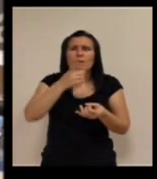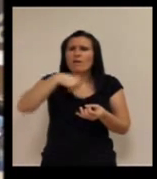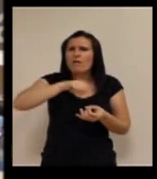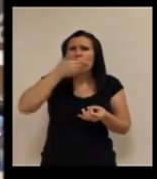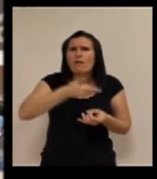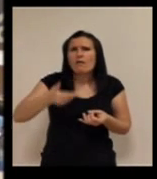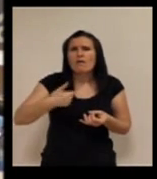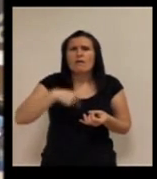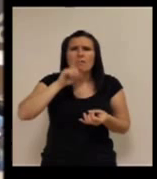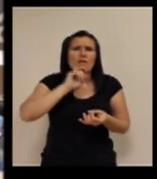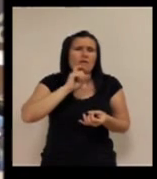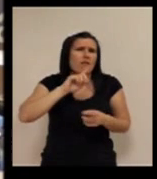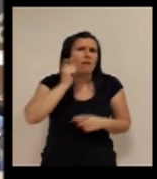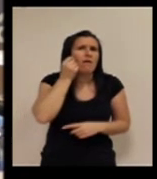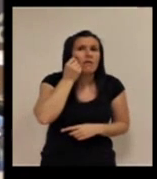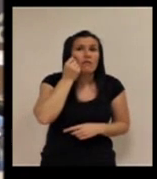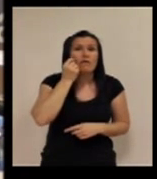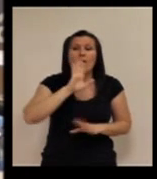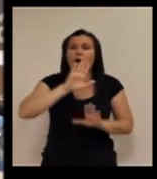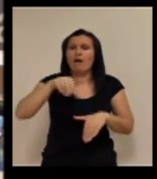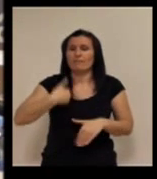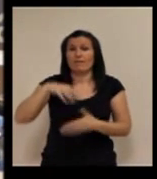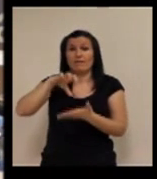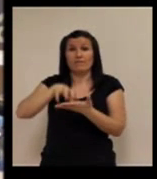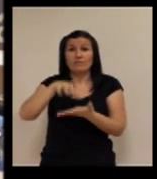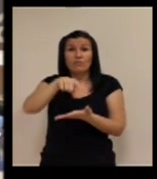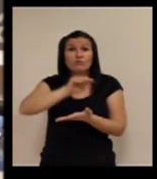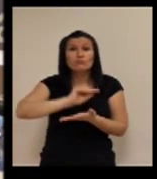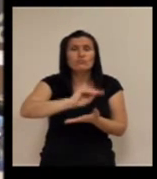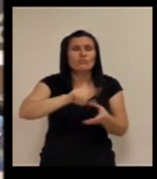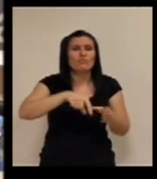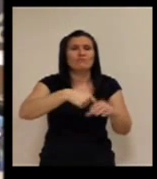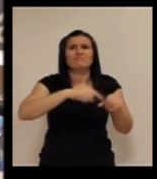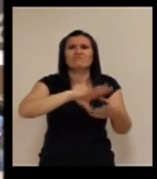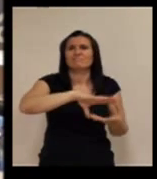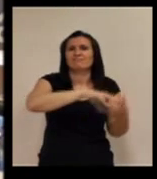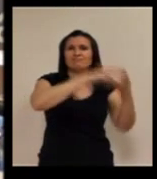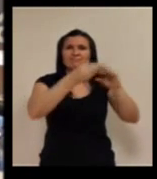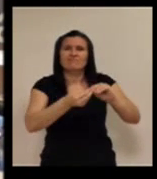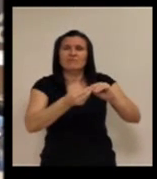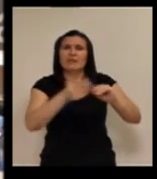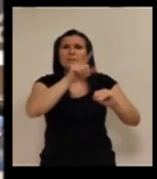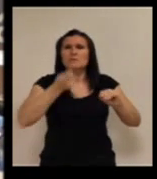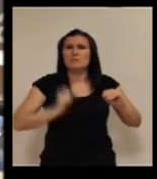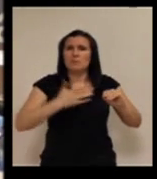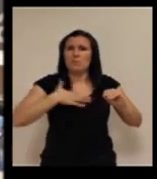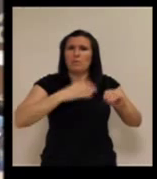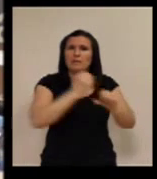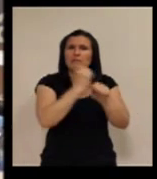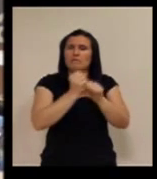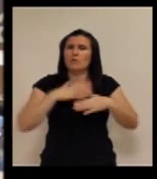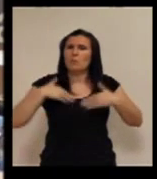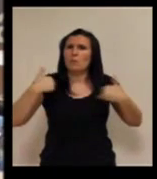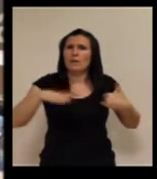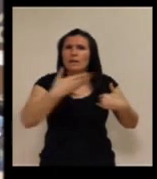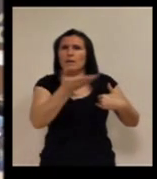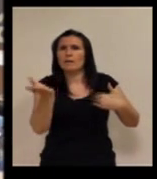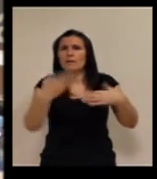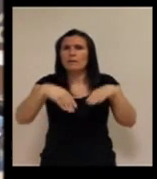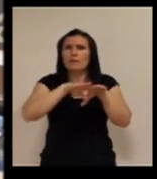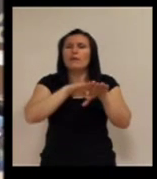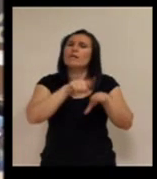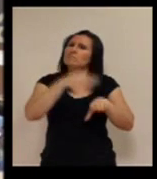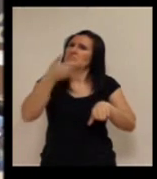muy importante y conseguir que un centro de atención esté adaptado para que cualquier profesional desarrolle su labor para nosotros es